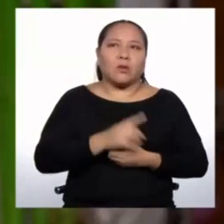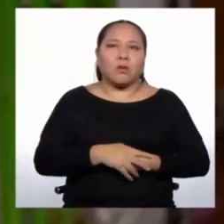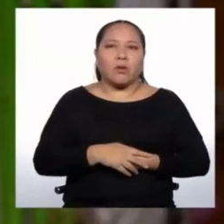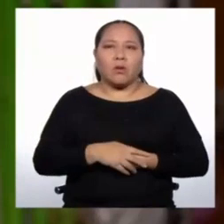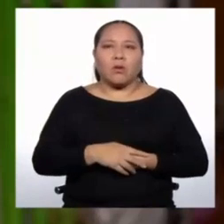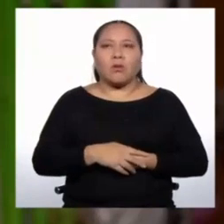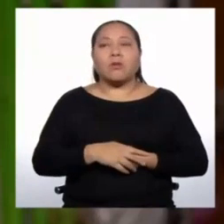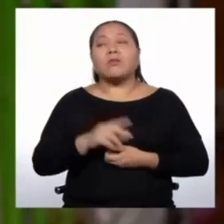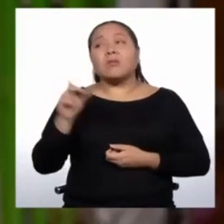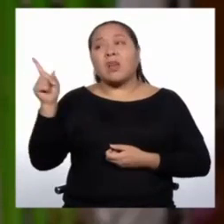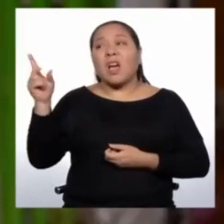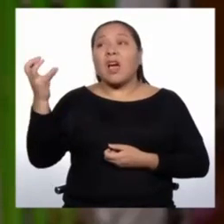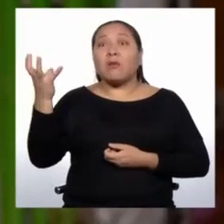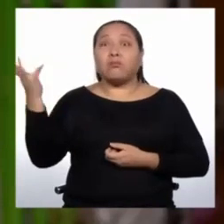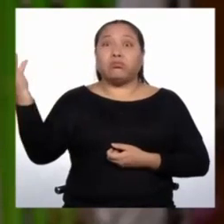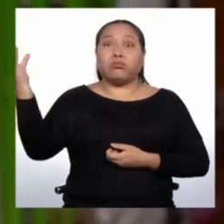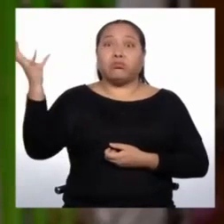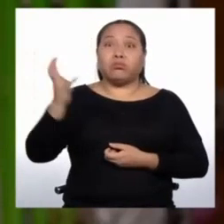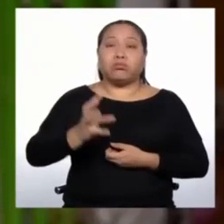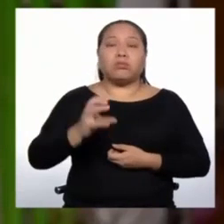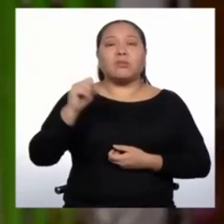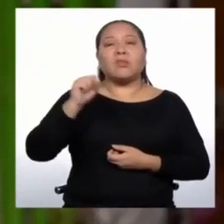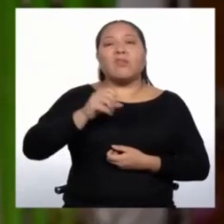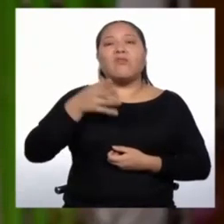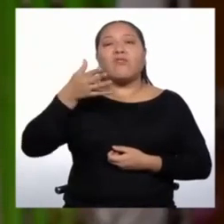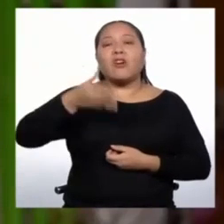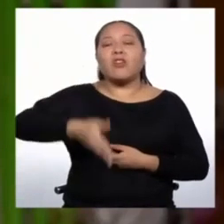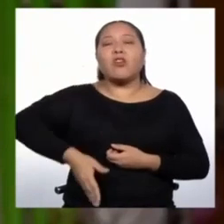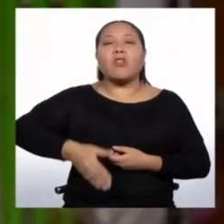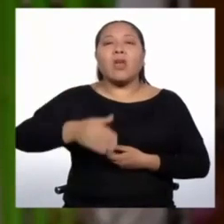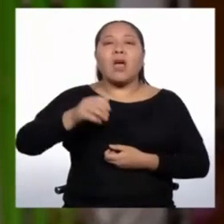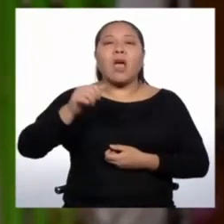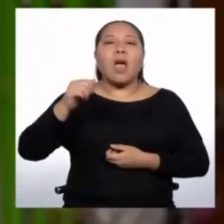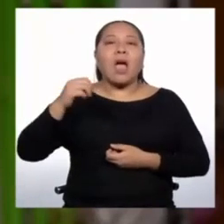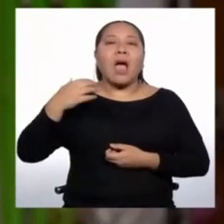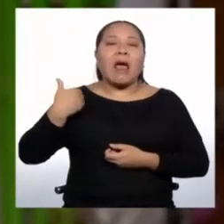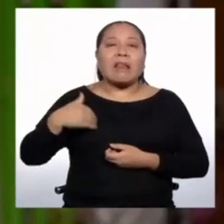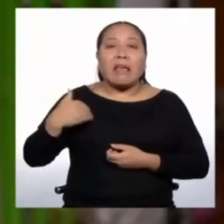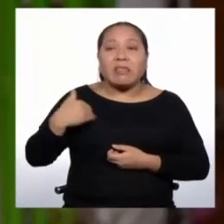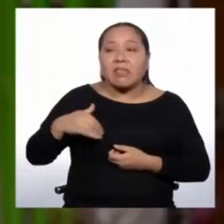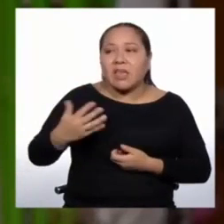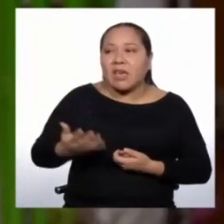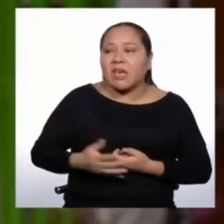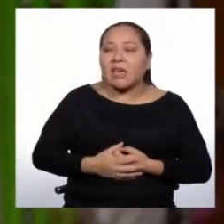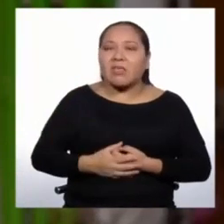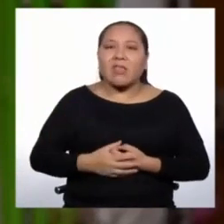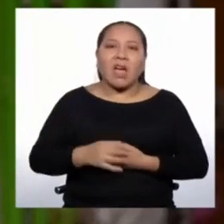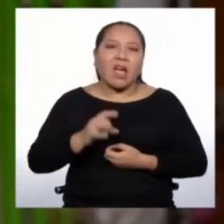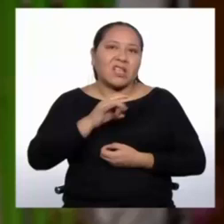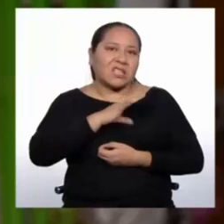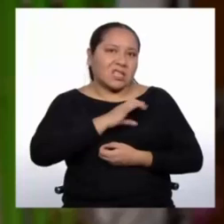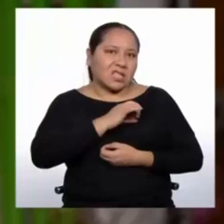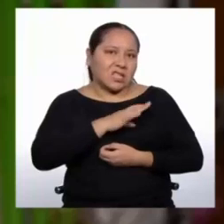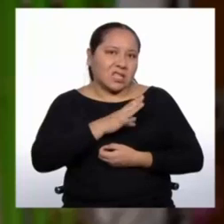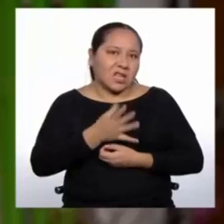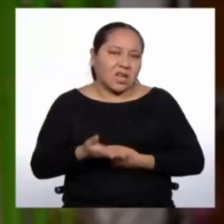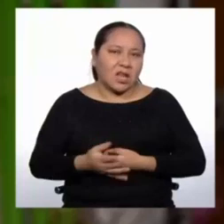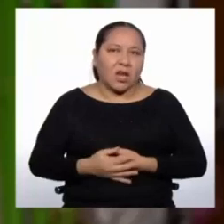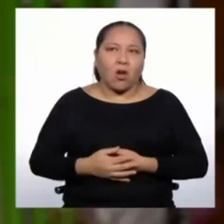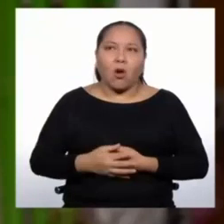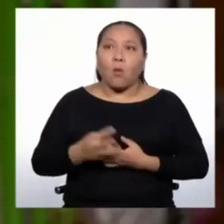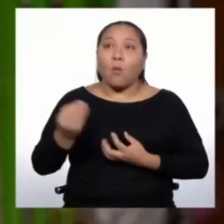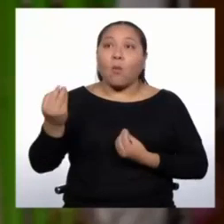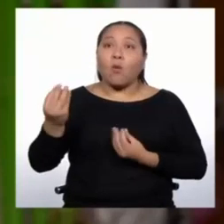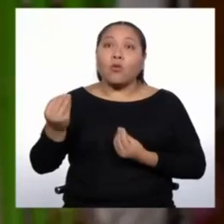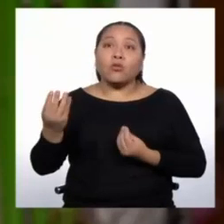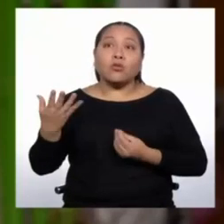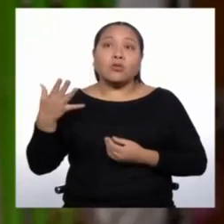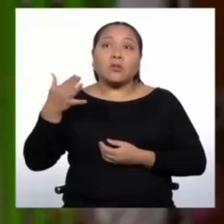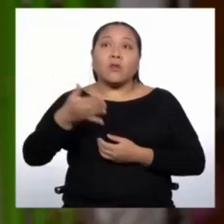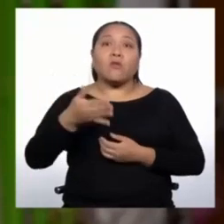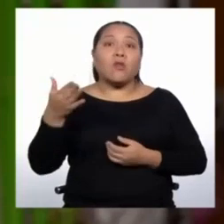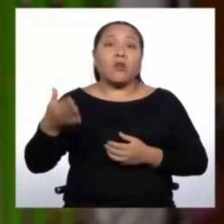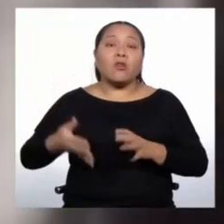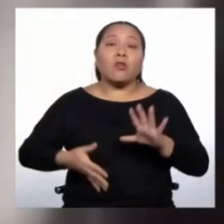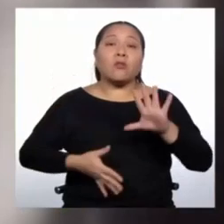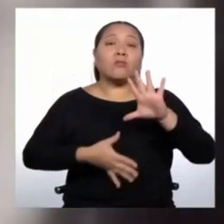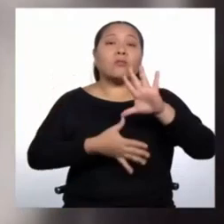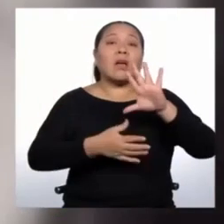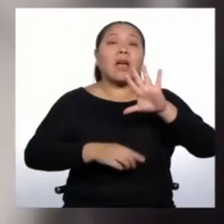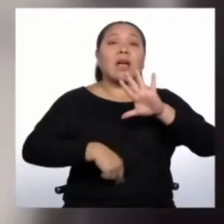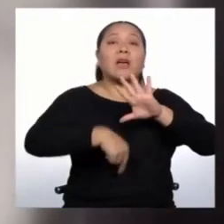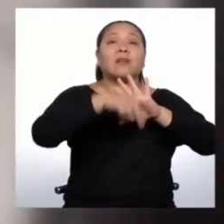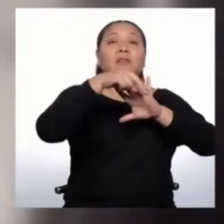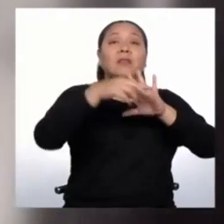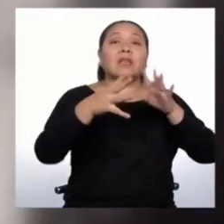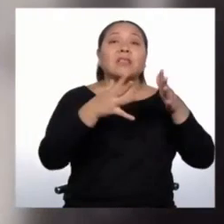Argentina, Uruguay, el sur del Brasil, Chile, o la mayor parte de ellos se fueron a los Estados Unidos.